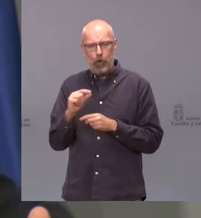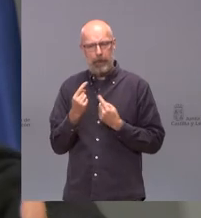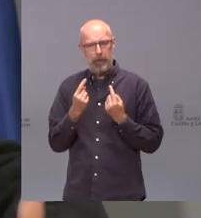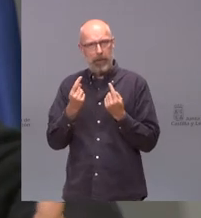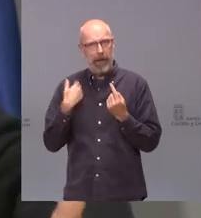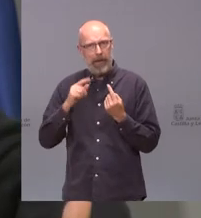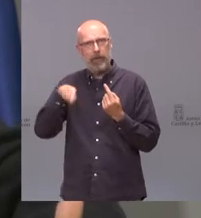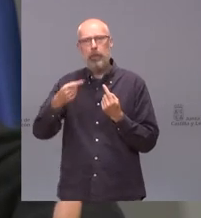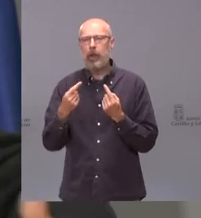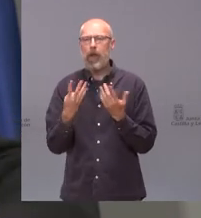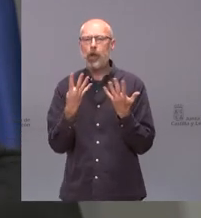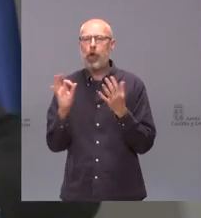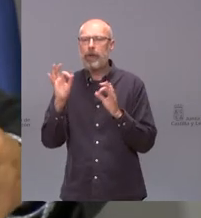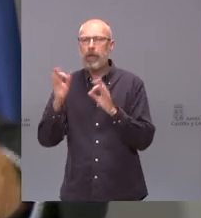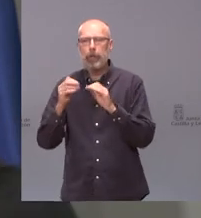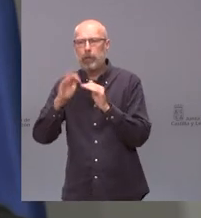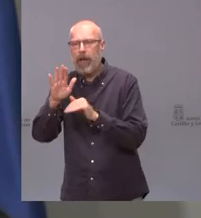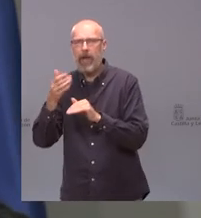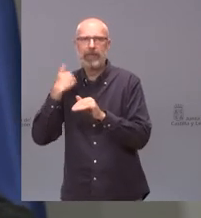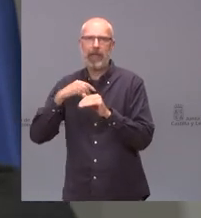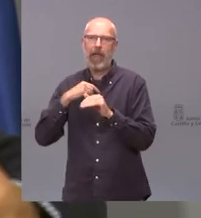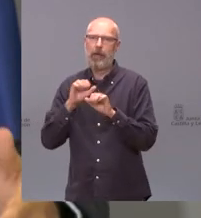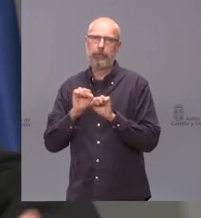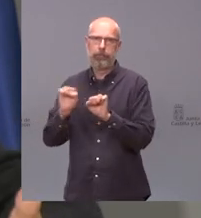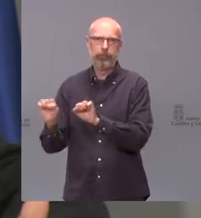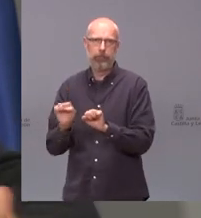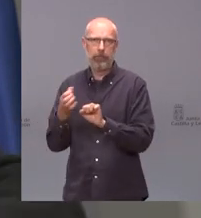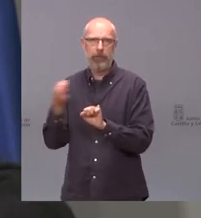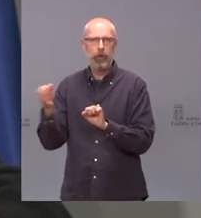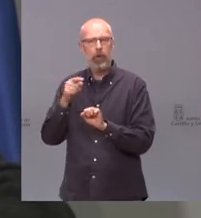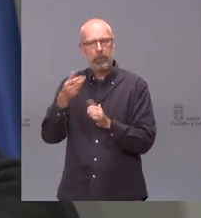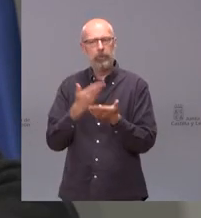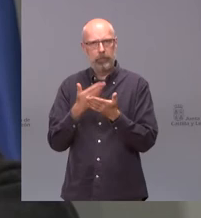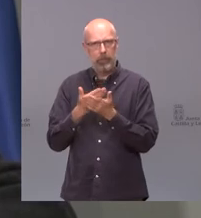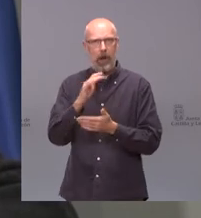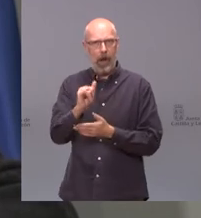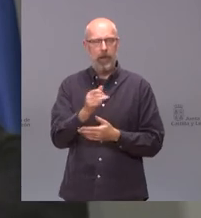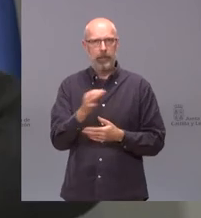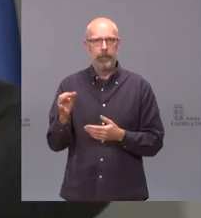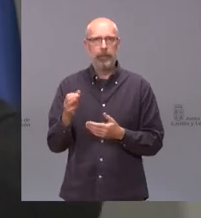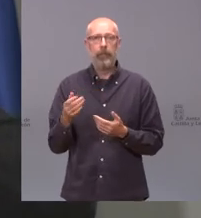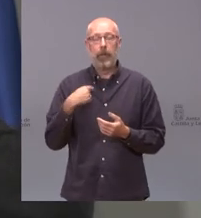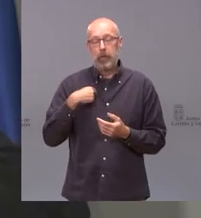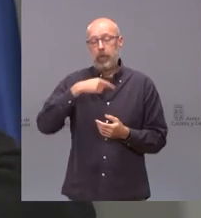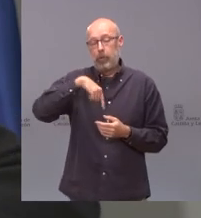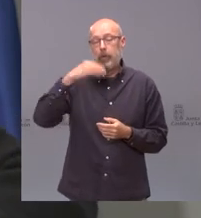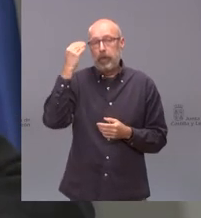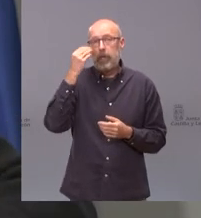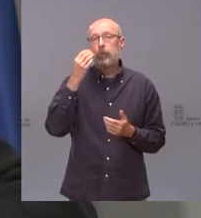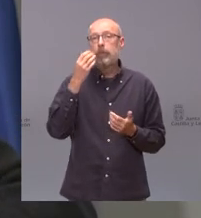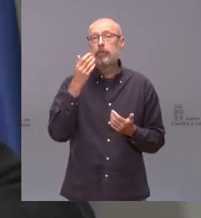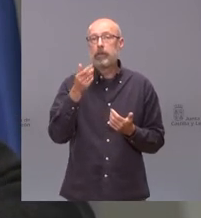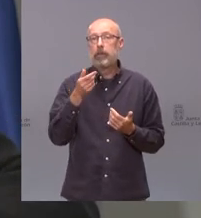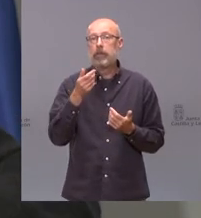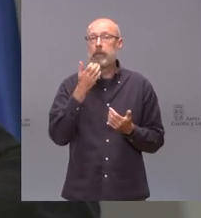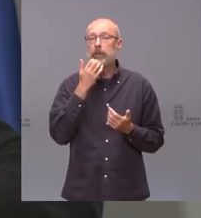y eso es una evidencia propia ya no es una evidencia publicada es una evidencia propia y pensamos que extender esa